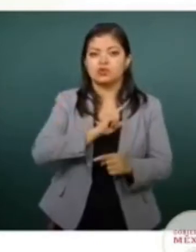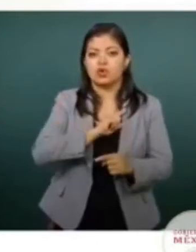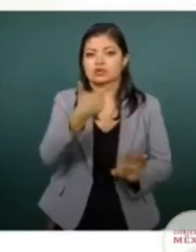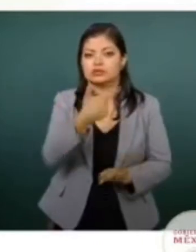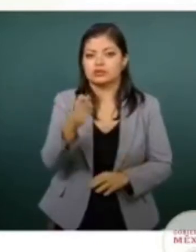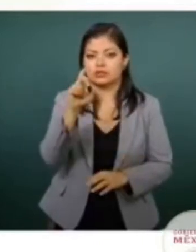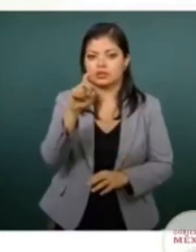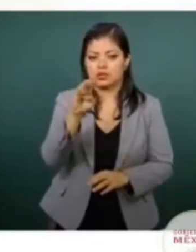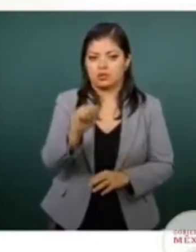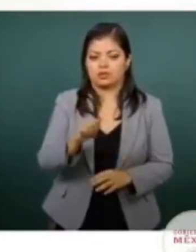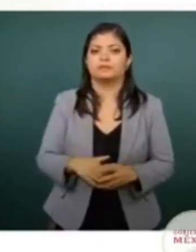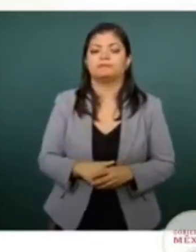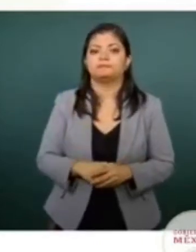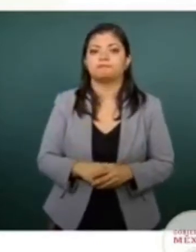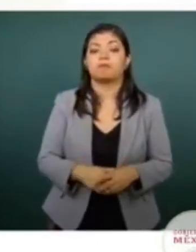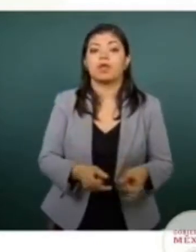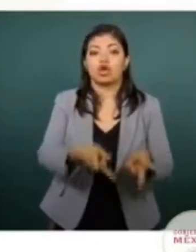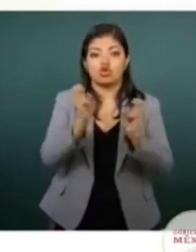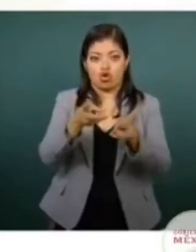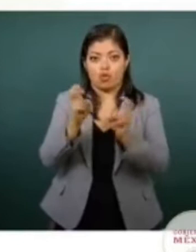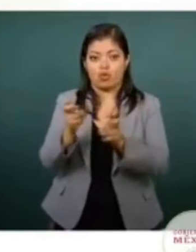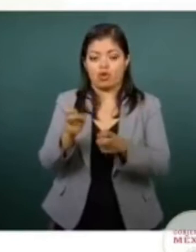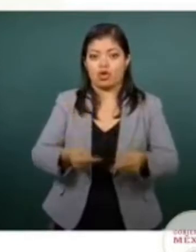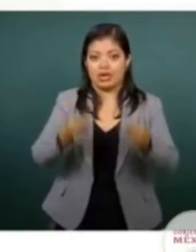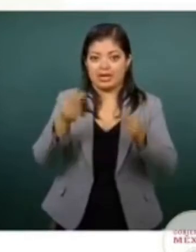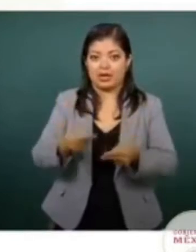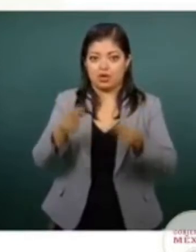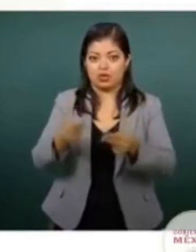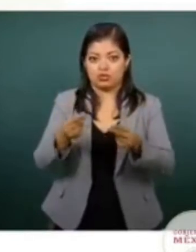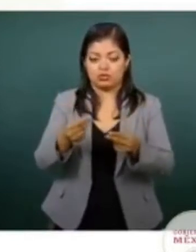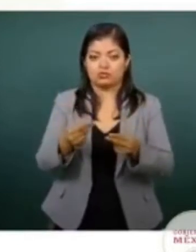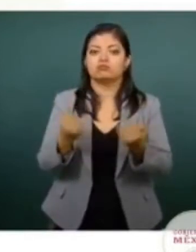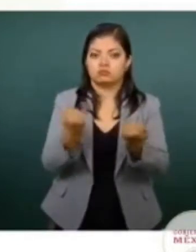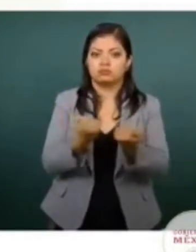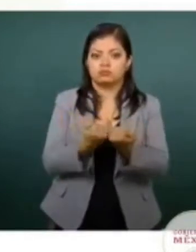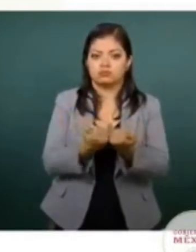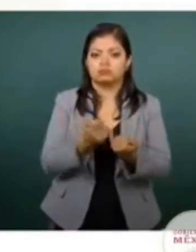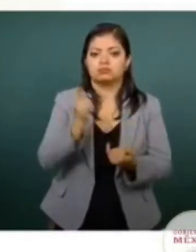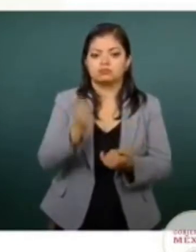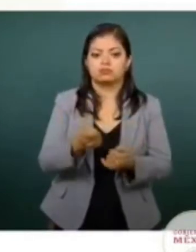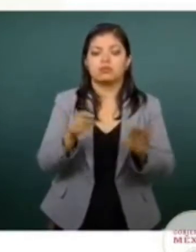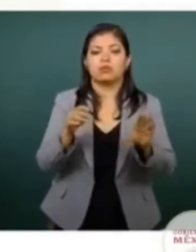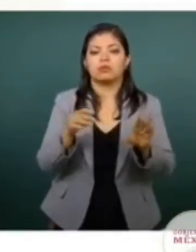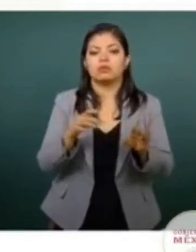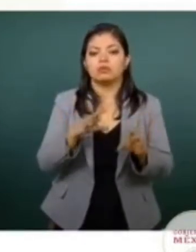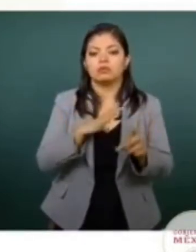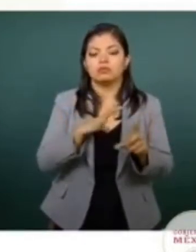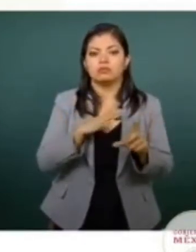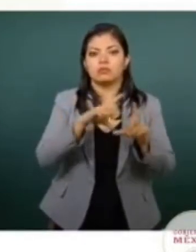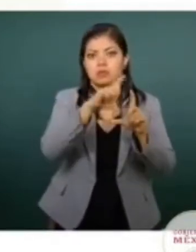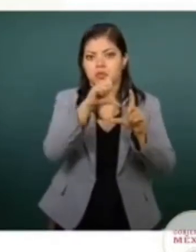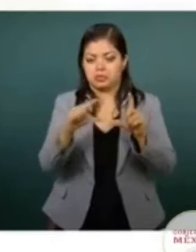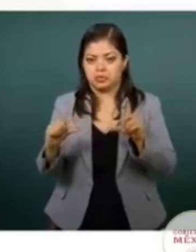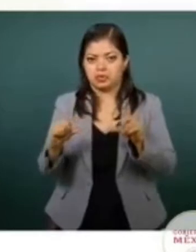En el robo a negocios, de igual manera, es una tendencia de reducción.